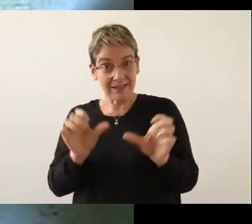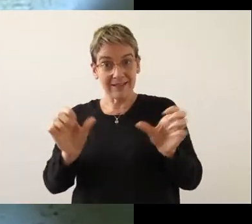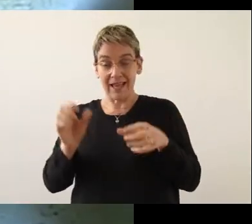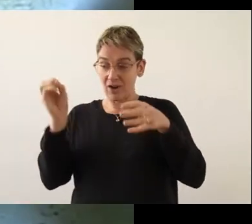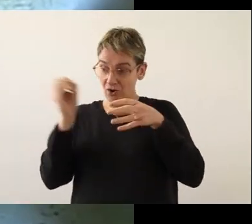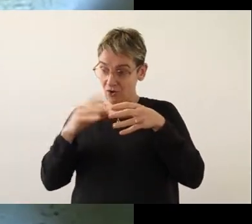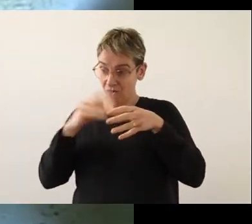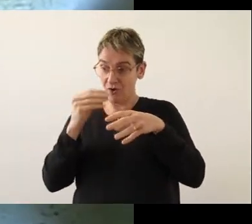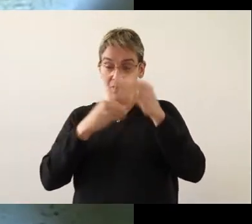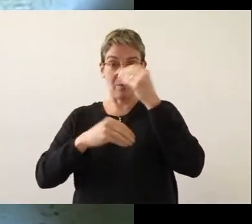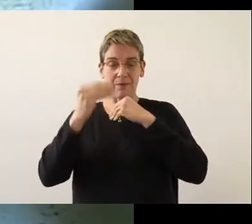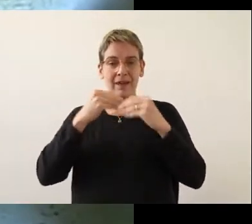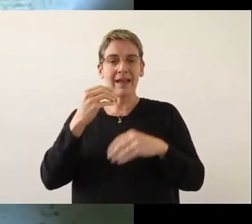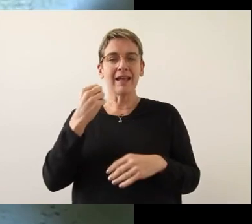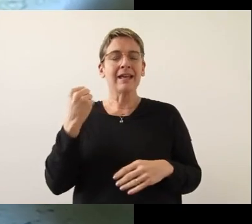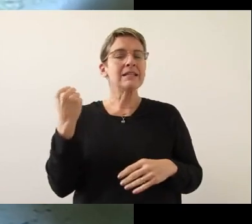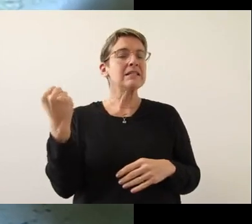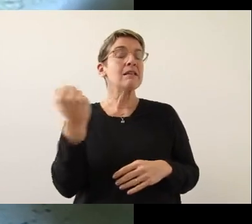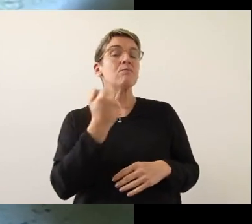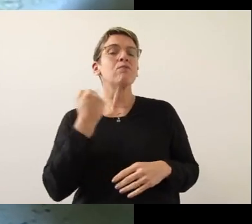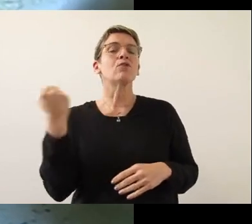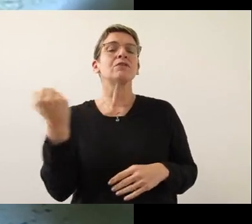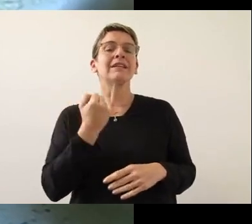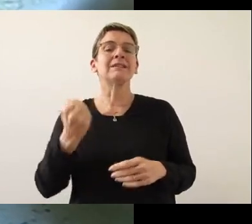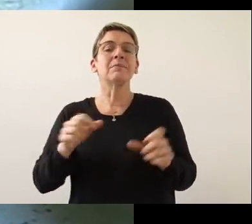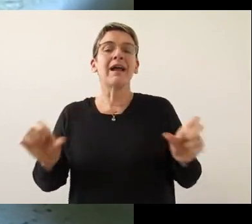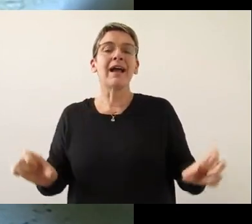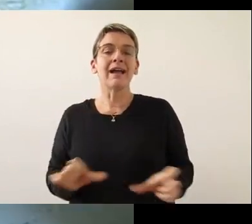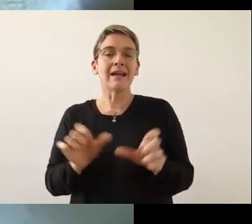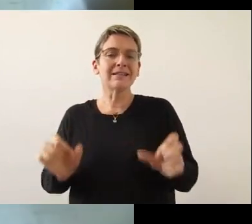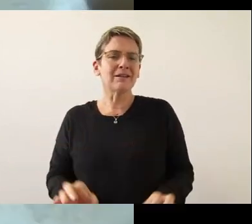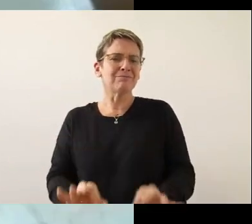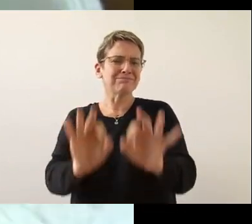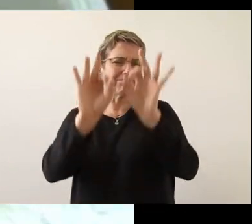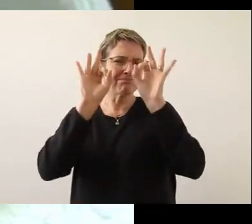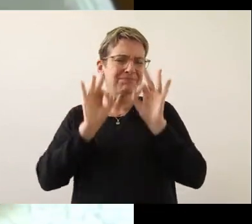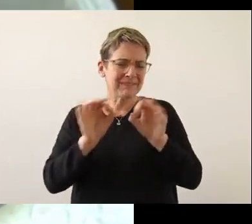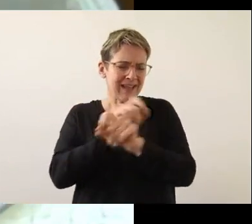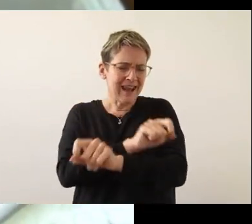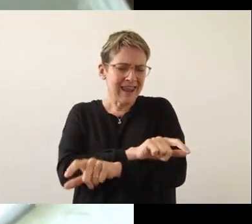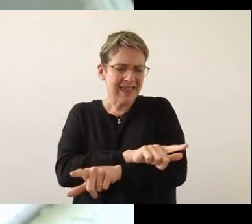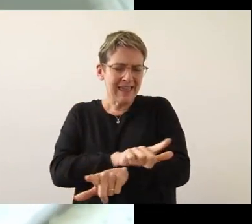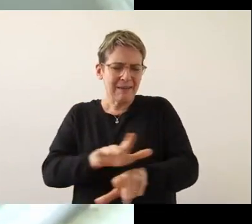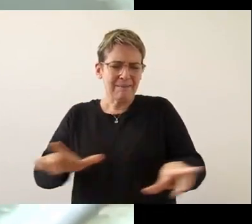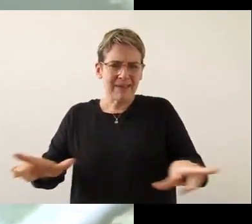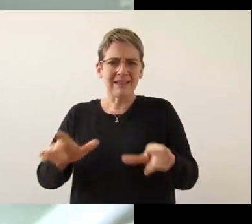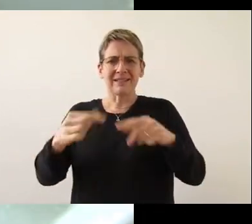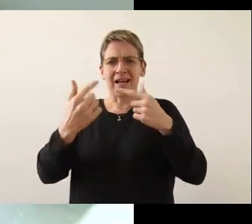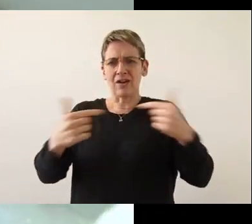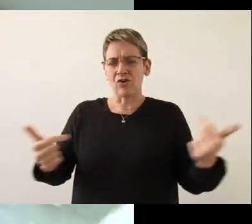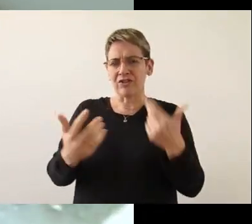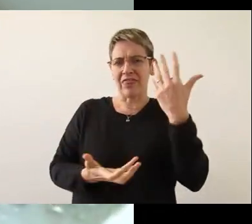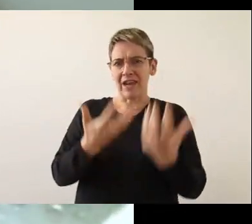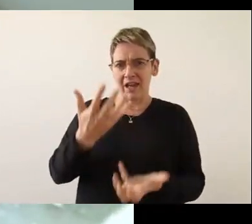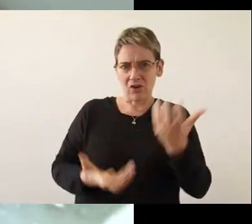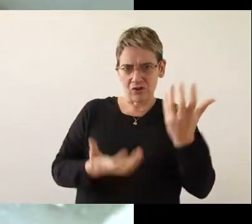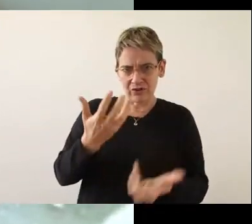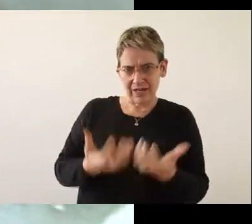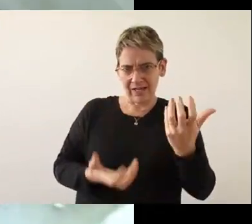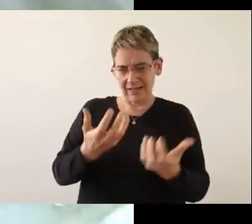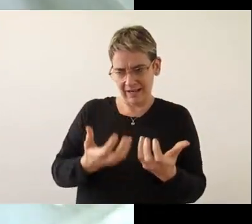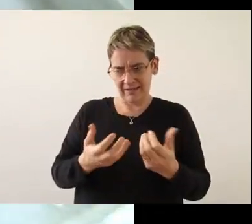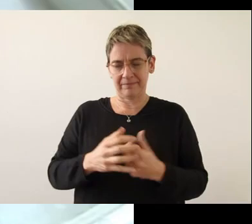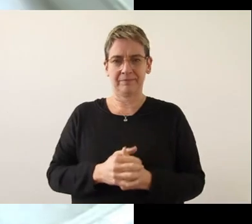elaboración de conservas, es imprescindible realizar una rigurosa higiene de utensilios de cocina